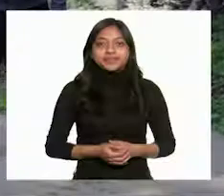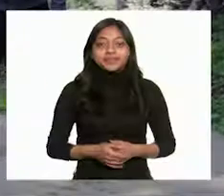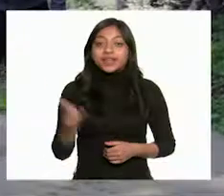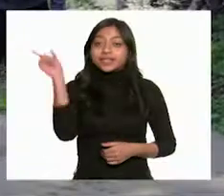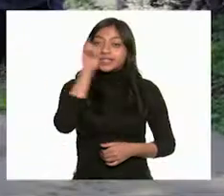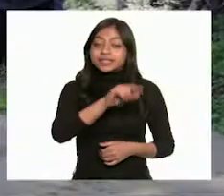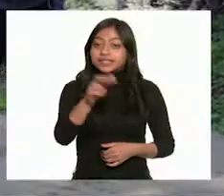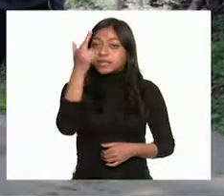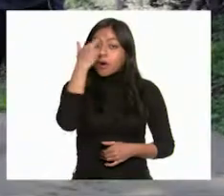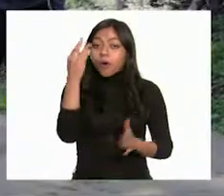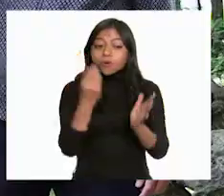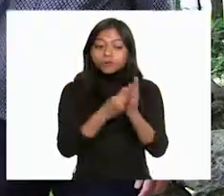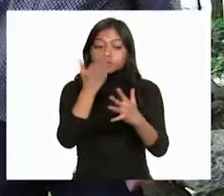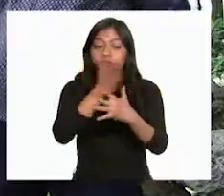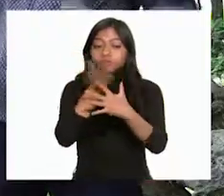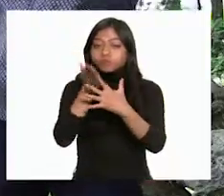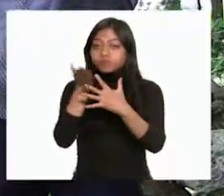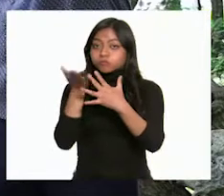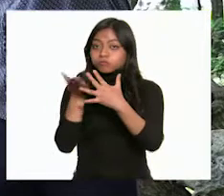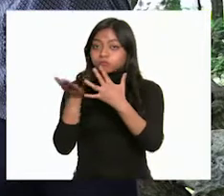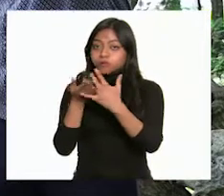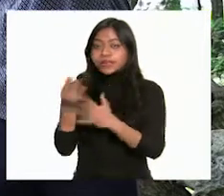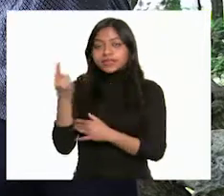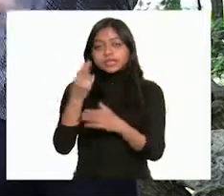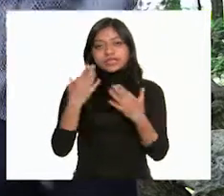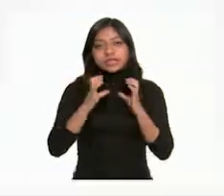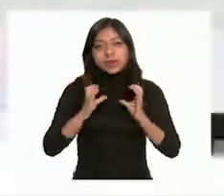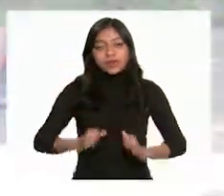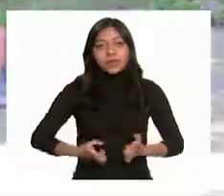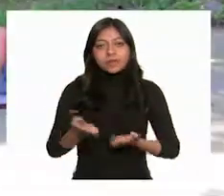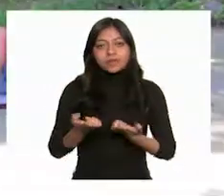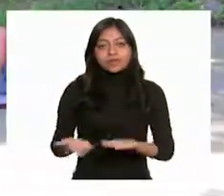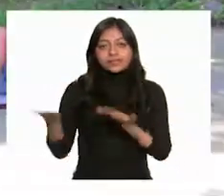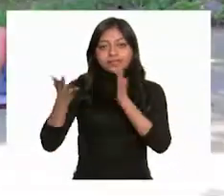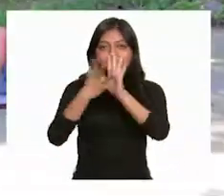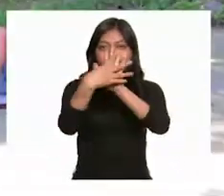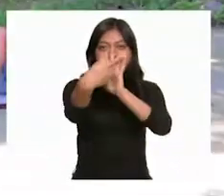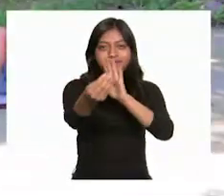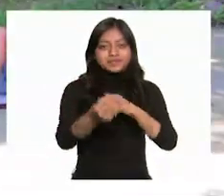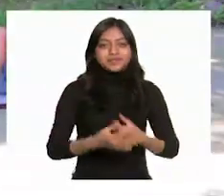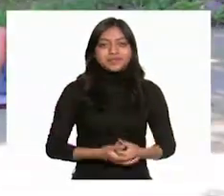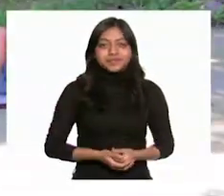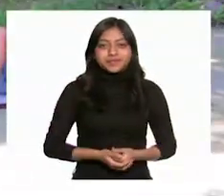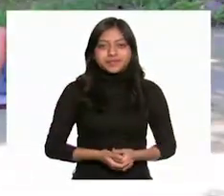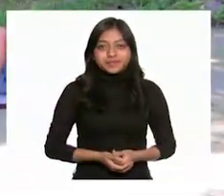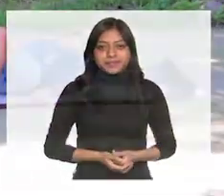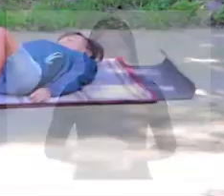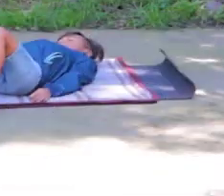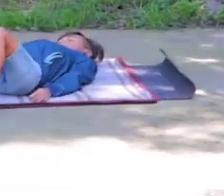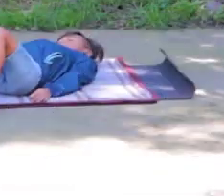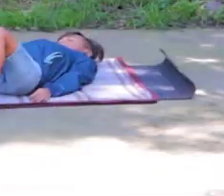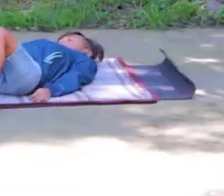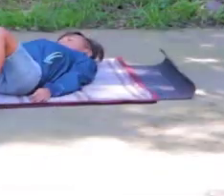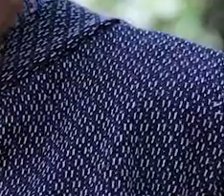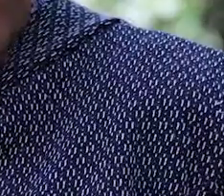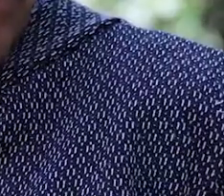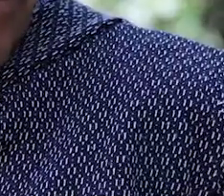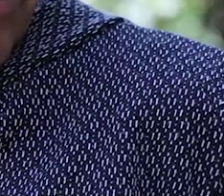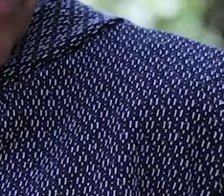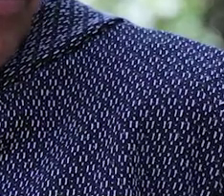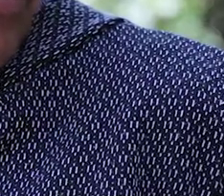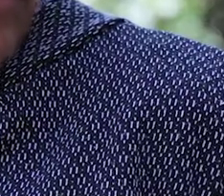Recuerda, entre clase y clase, activa tu cuerpo. ¡Vamos a vivir mejor! ¡Vamos a vivir mejor! ¡Vamos